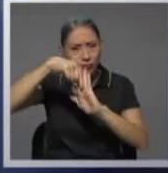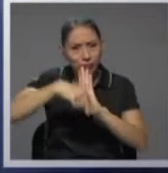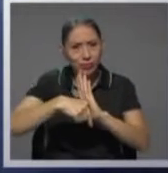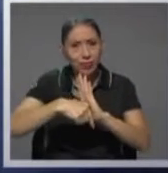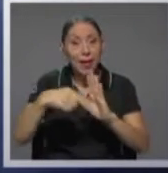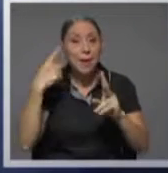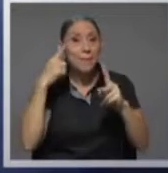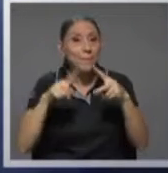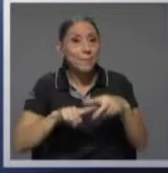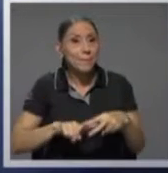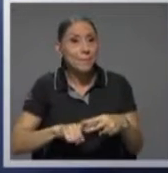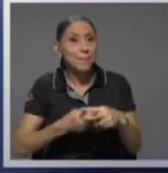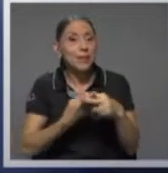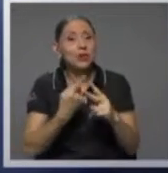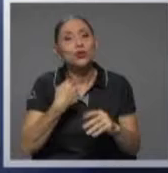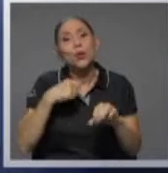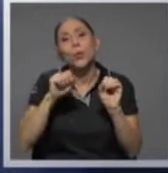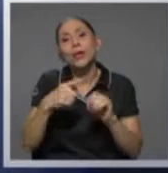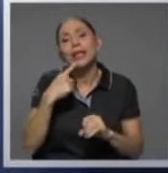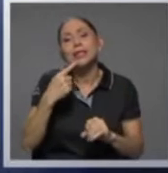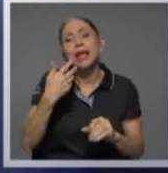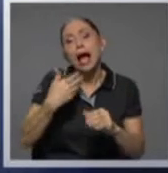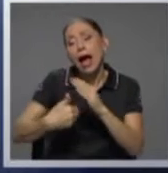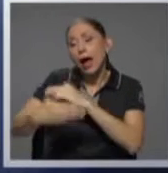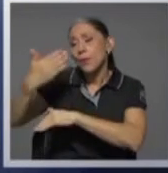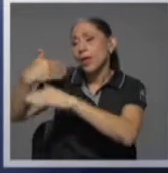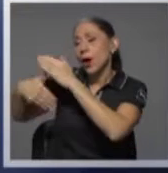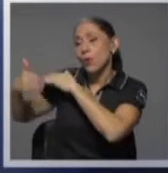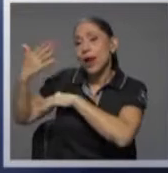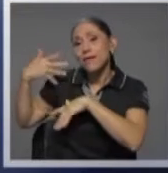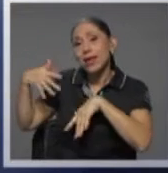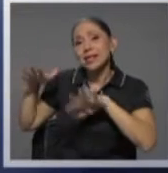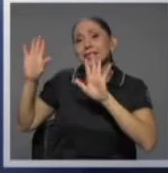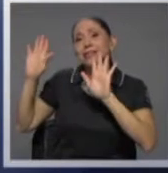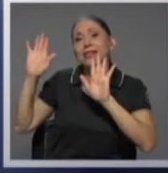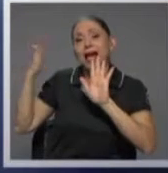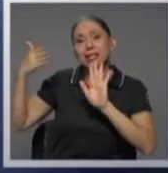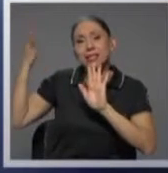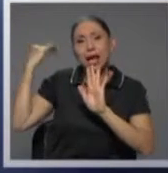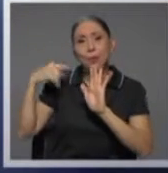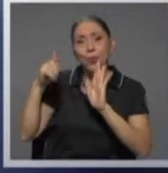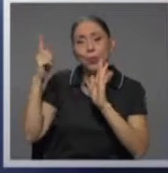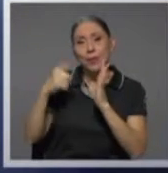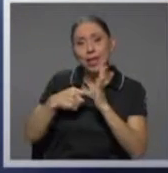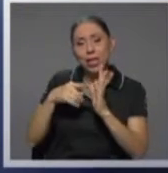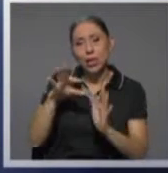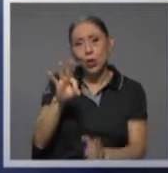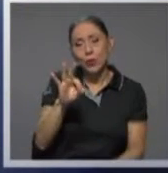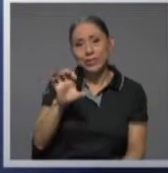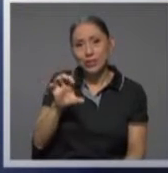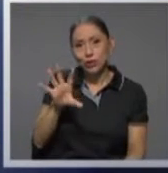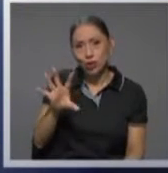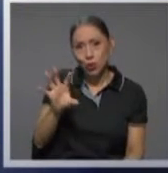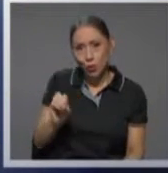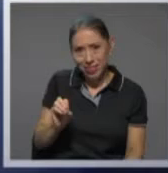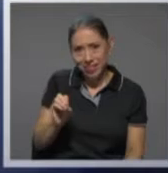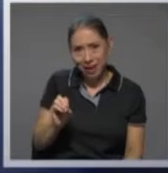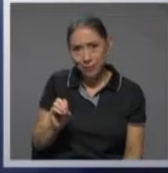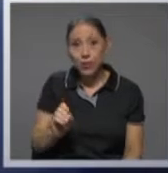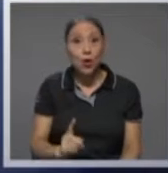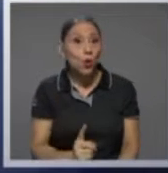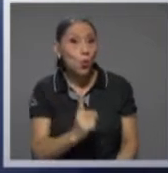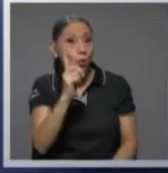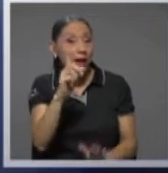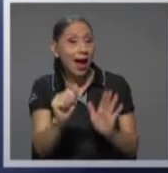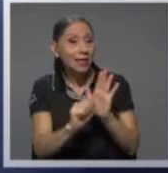podría decir que había una vez allá por 1950, una asamblea legislativa que